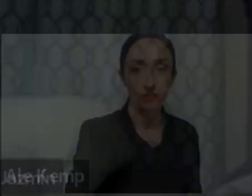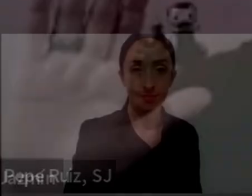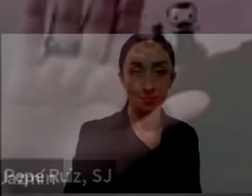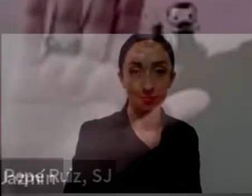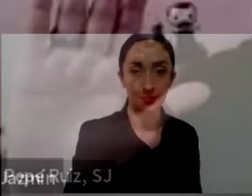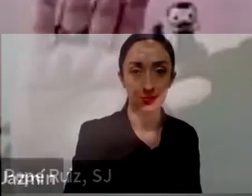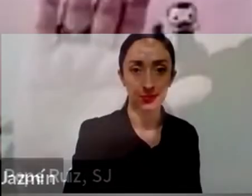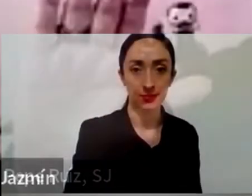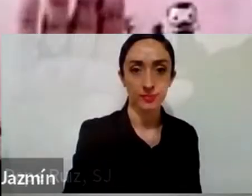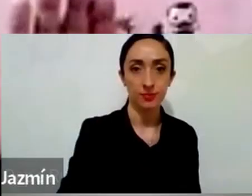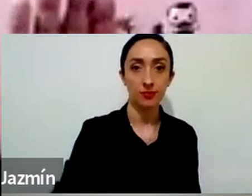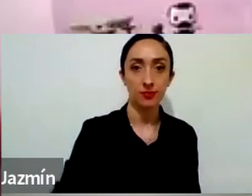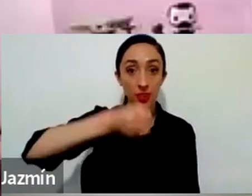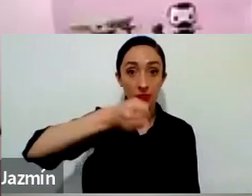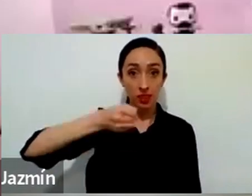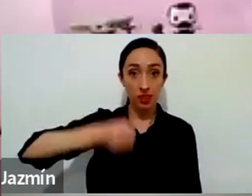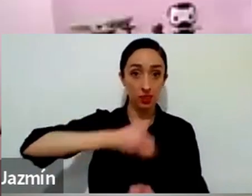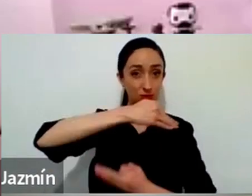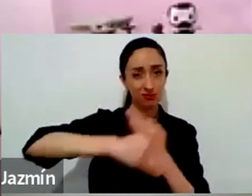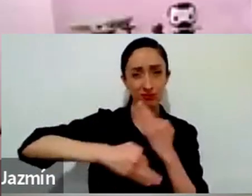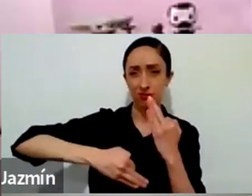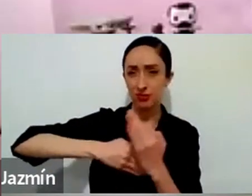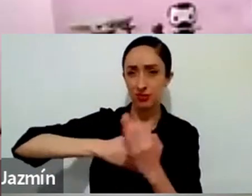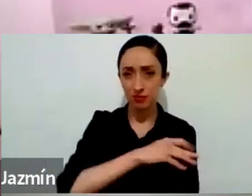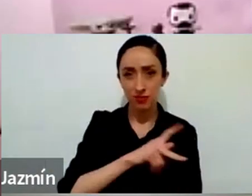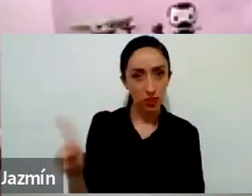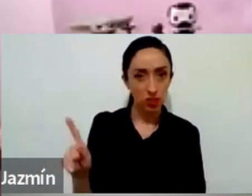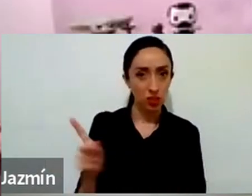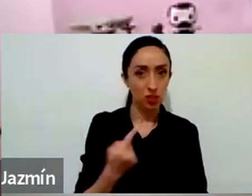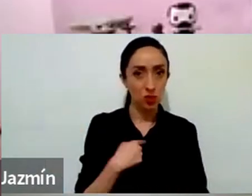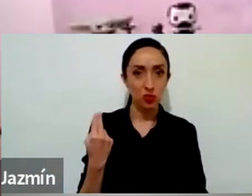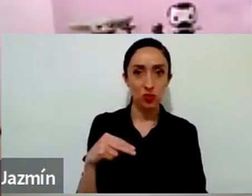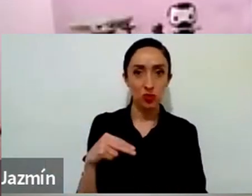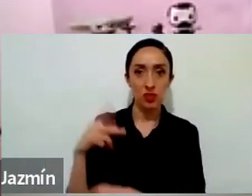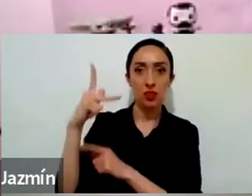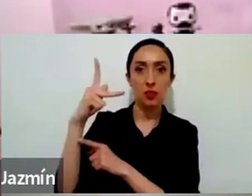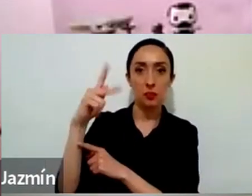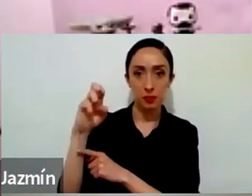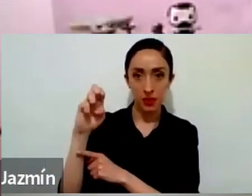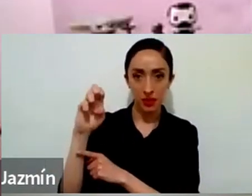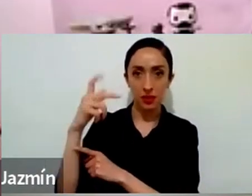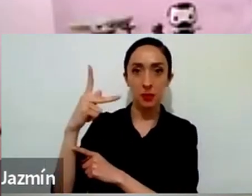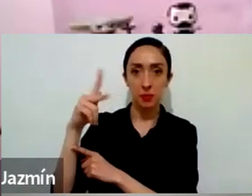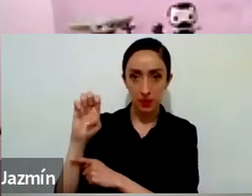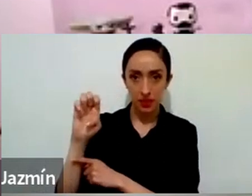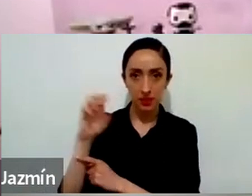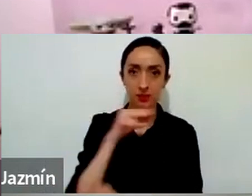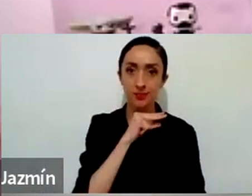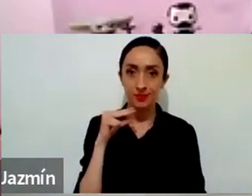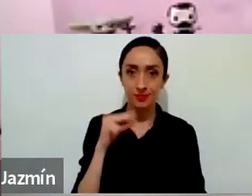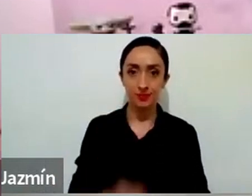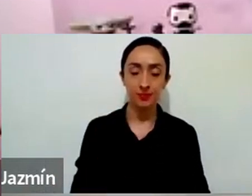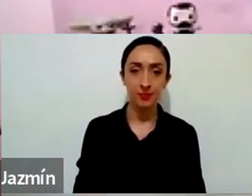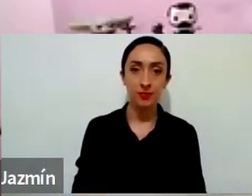Saludos a todos. Soy el padre Pepe Ruiz. Aquí tenemos